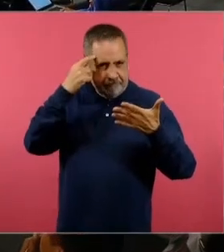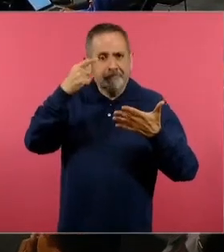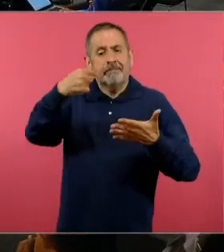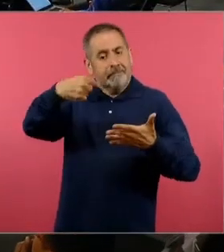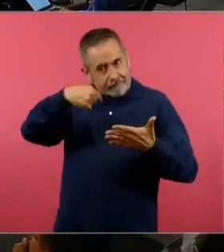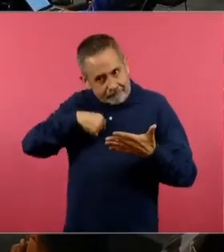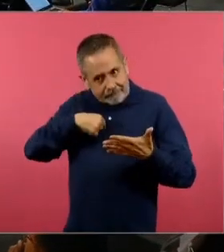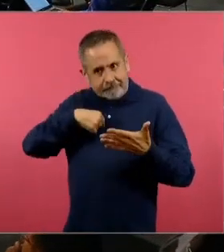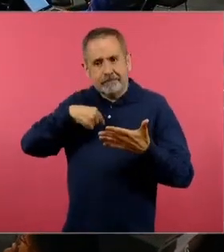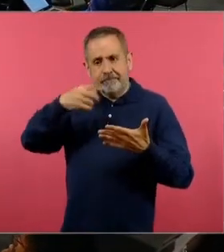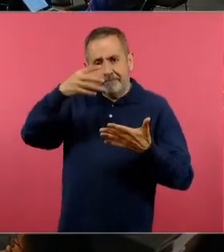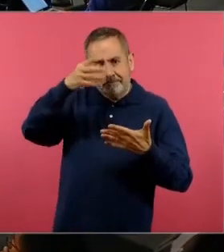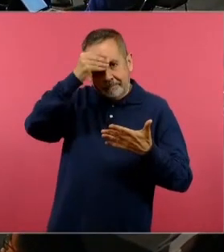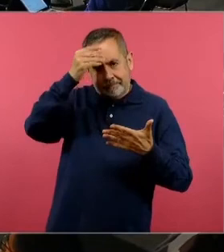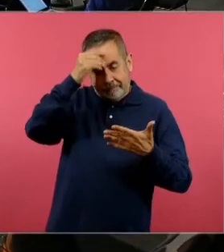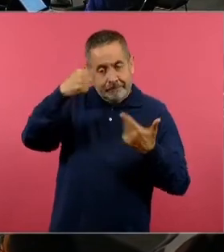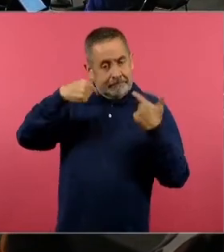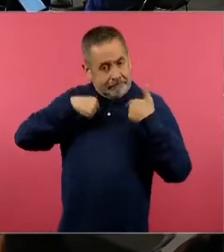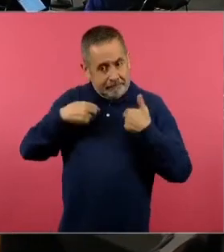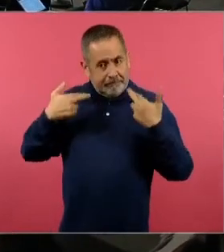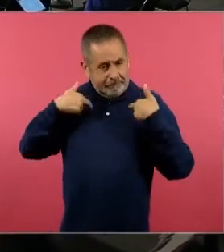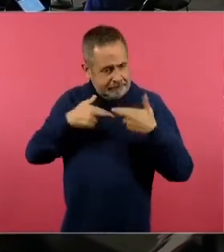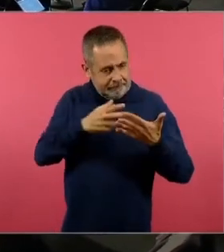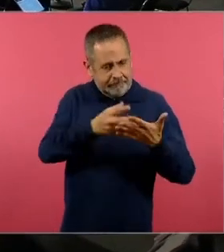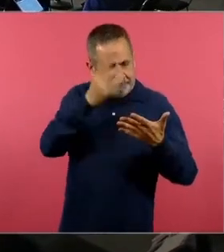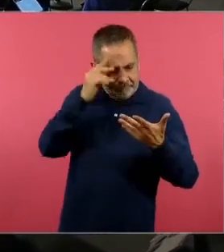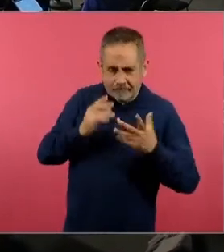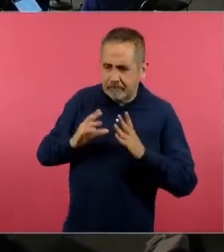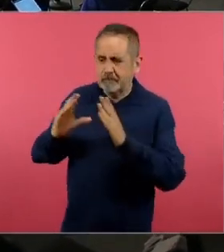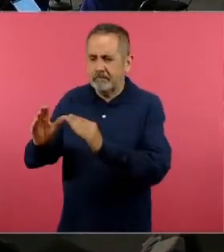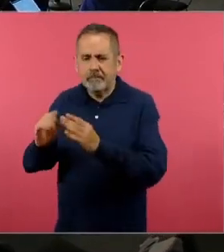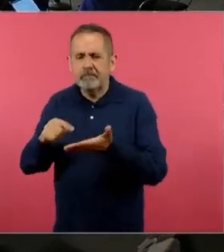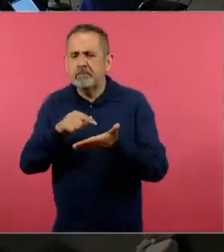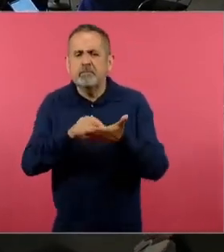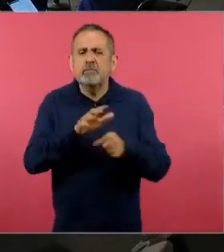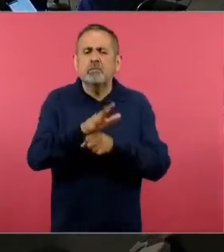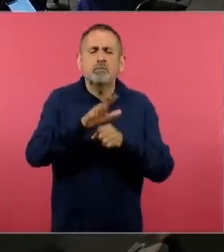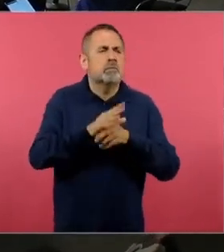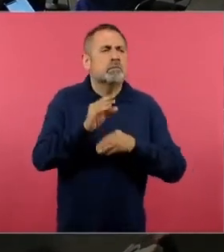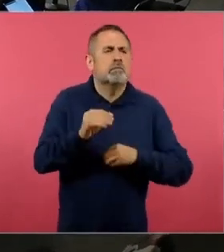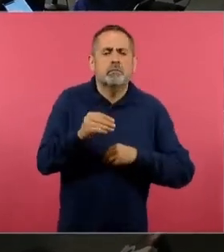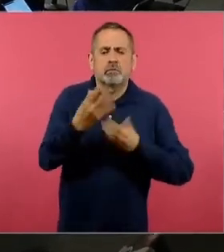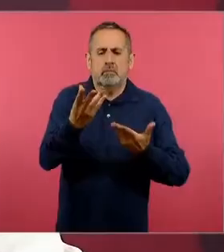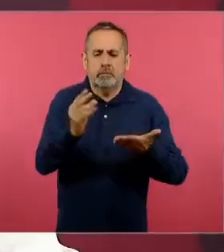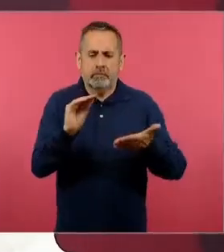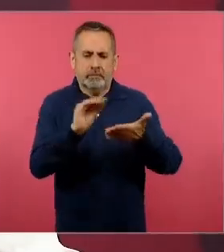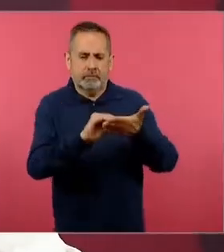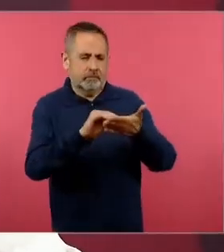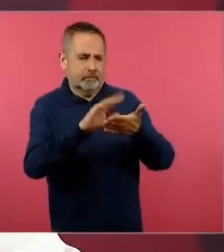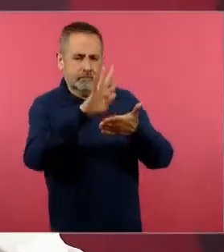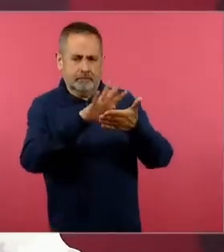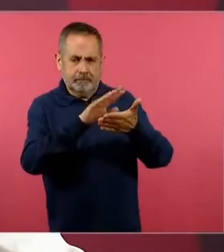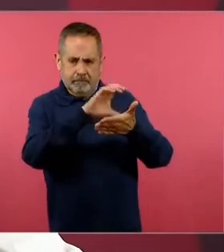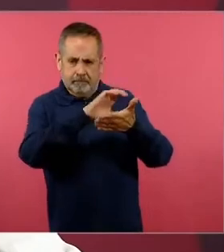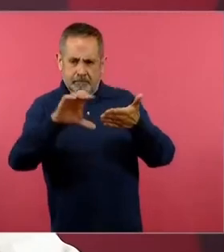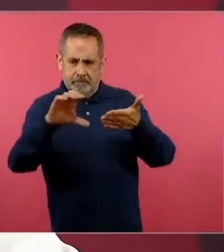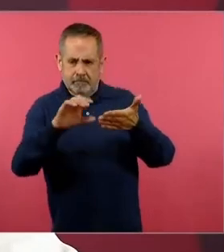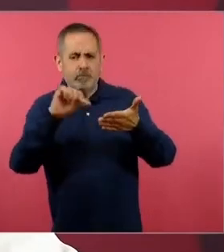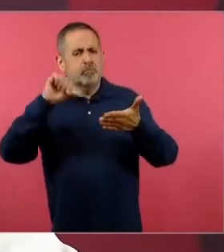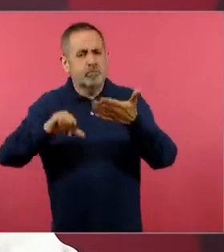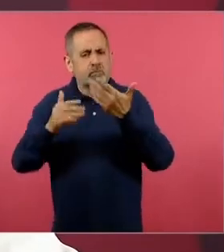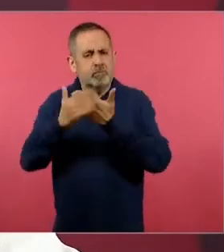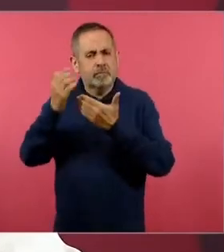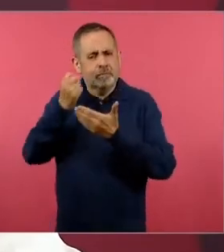para dar un contexto y sea qué poema es el que aparece y por qué y ahí lo que él nos decía hoy en la